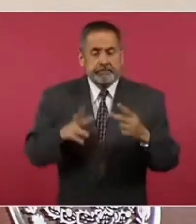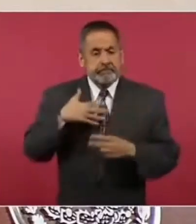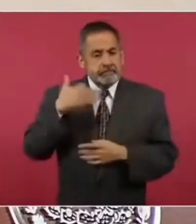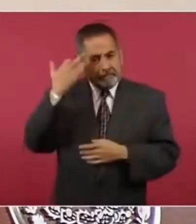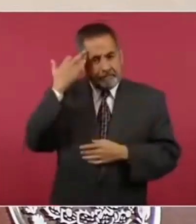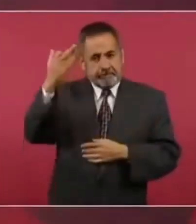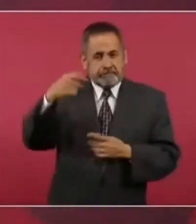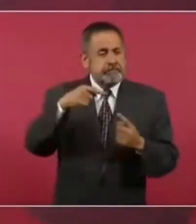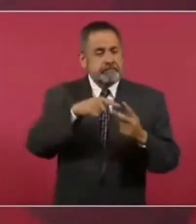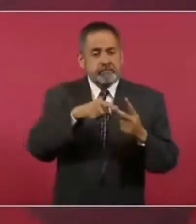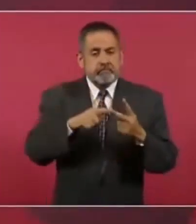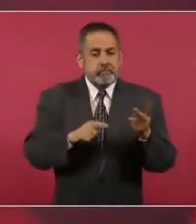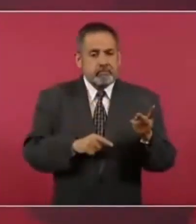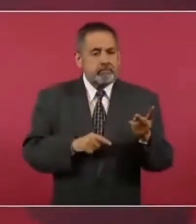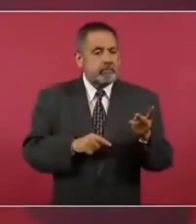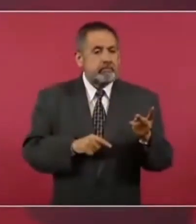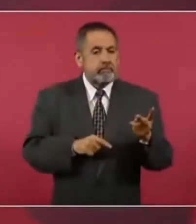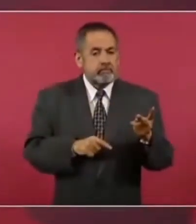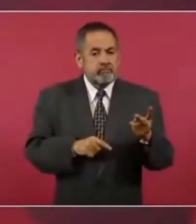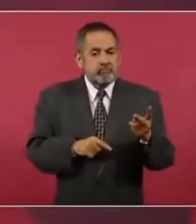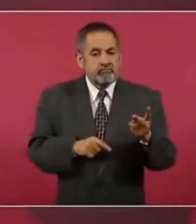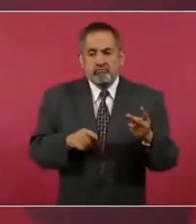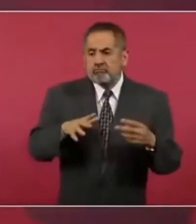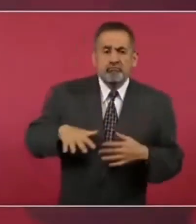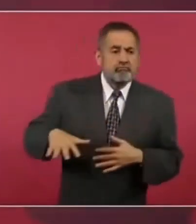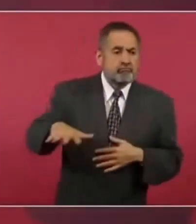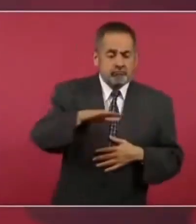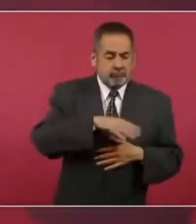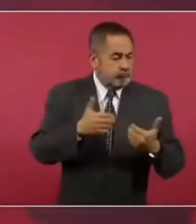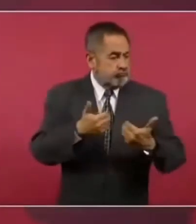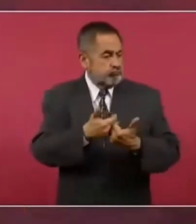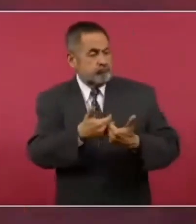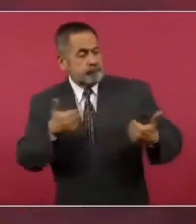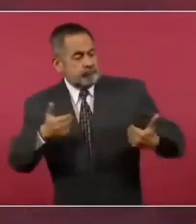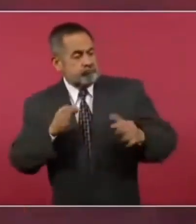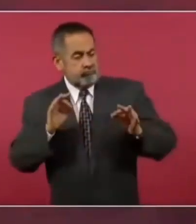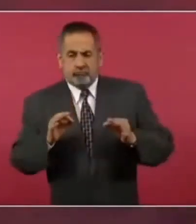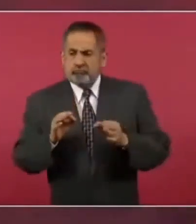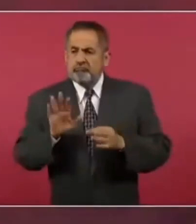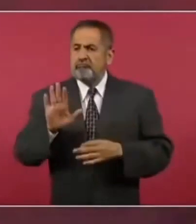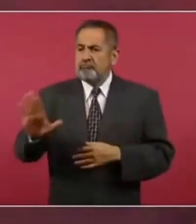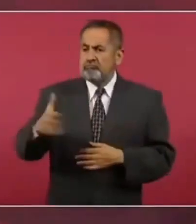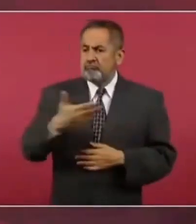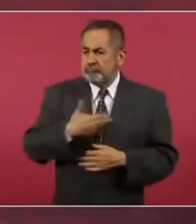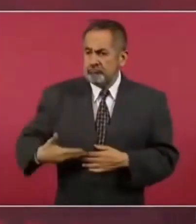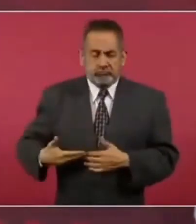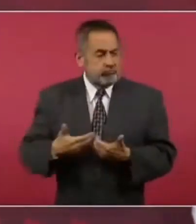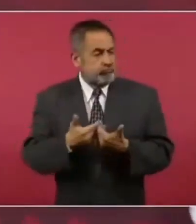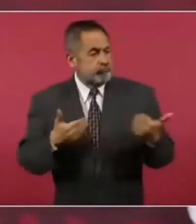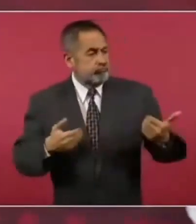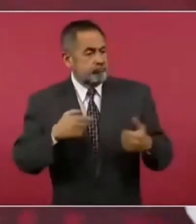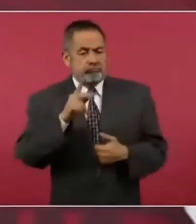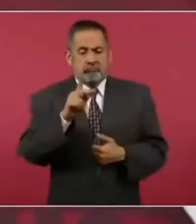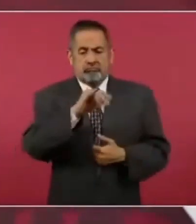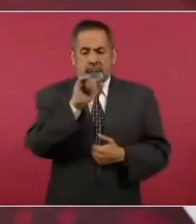en que más independencia hubo de